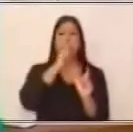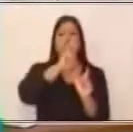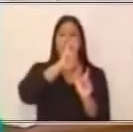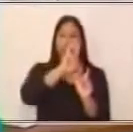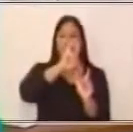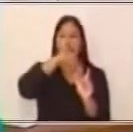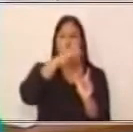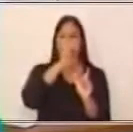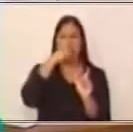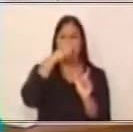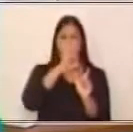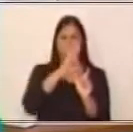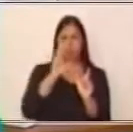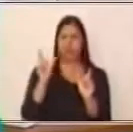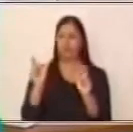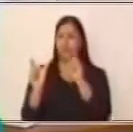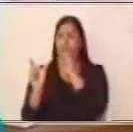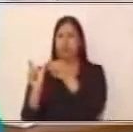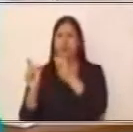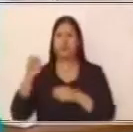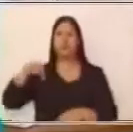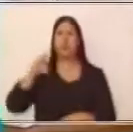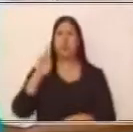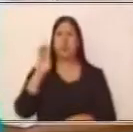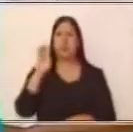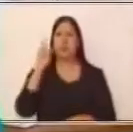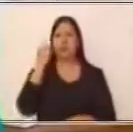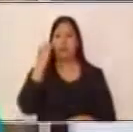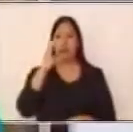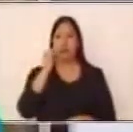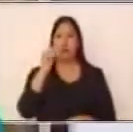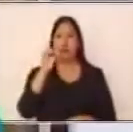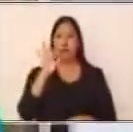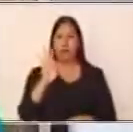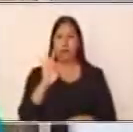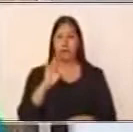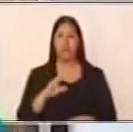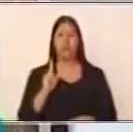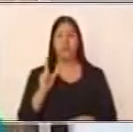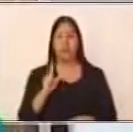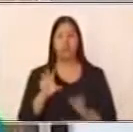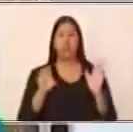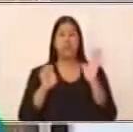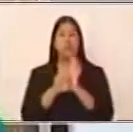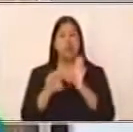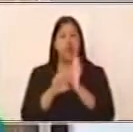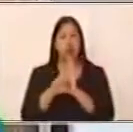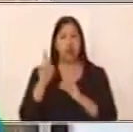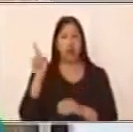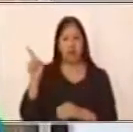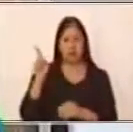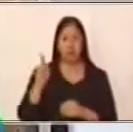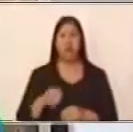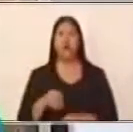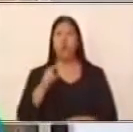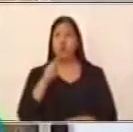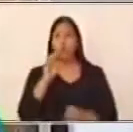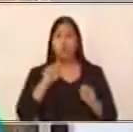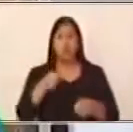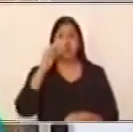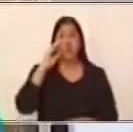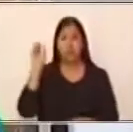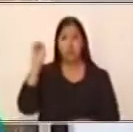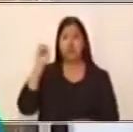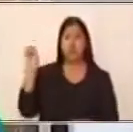pues hay una conjugación del verbo. Ahora bien, en el ejemplo de la proposición, si tú observas, acá